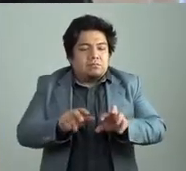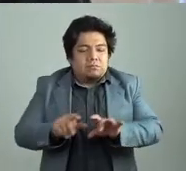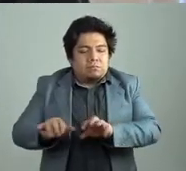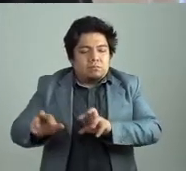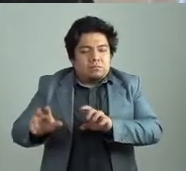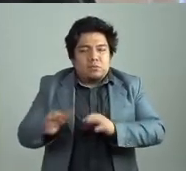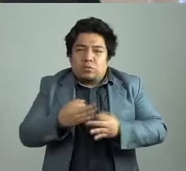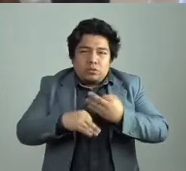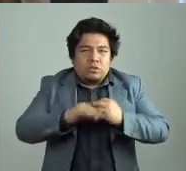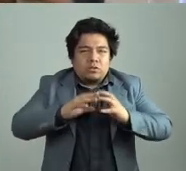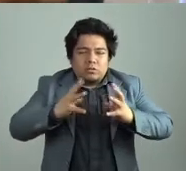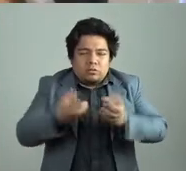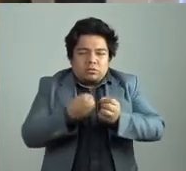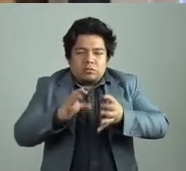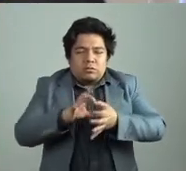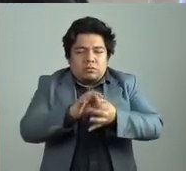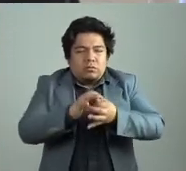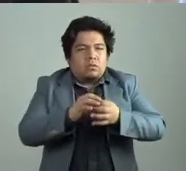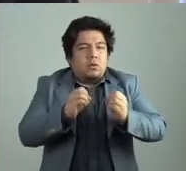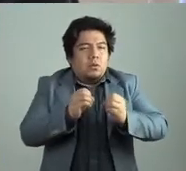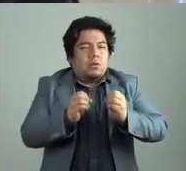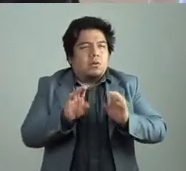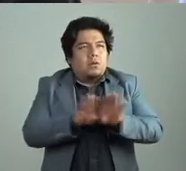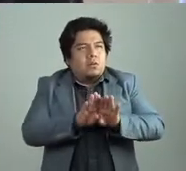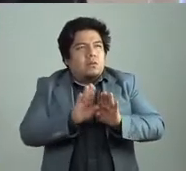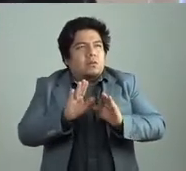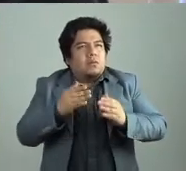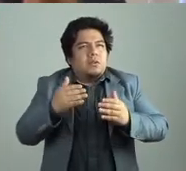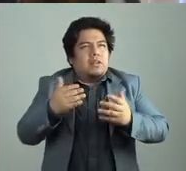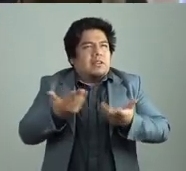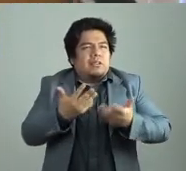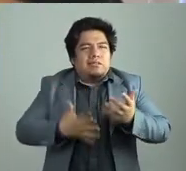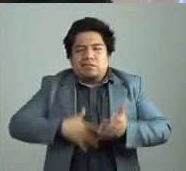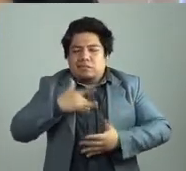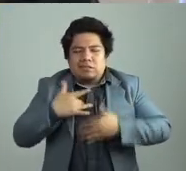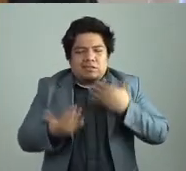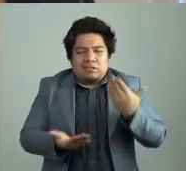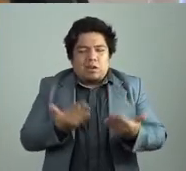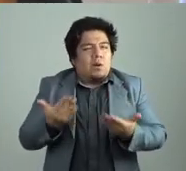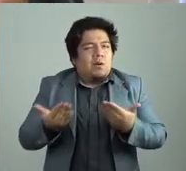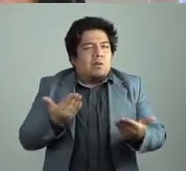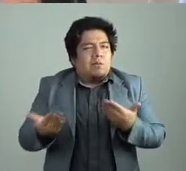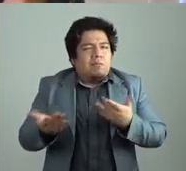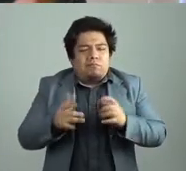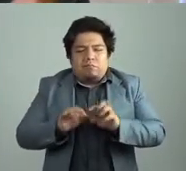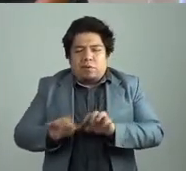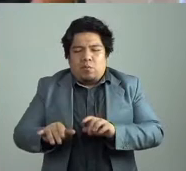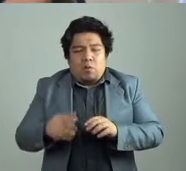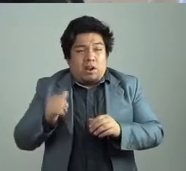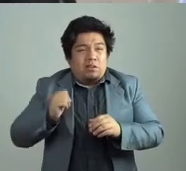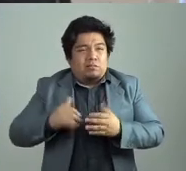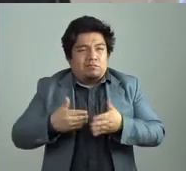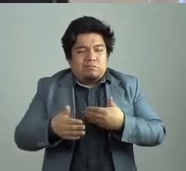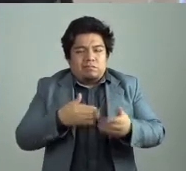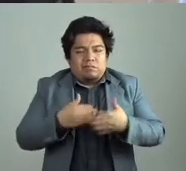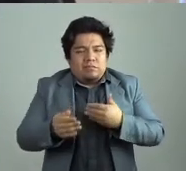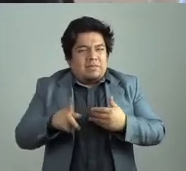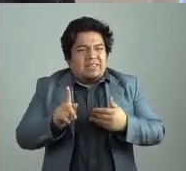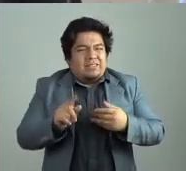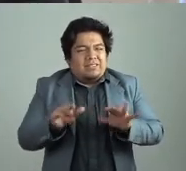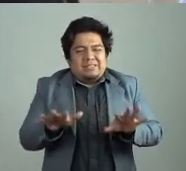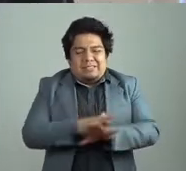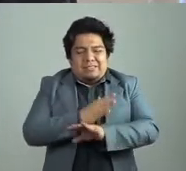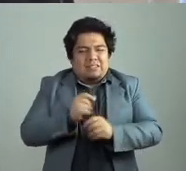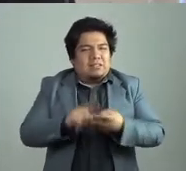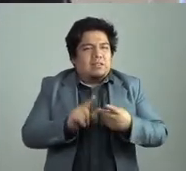eléctrico o haber tocado piano en una computadora y haber vuelto al algo vivo, ¿no? Que es